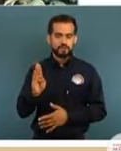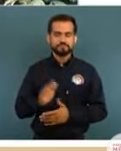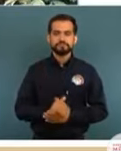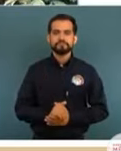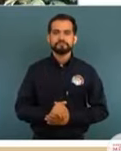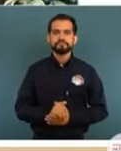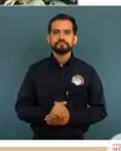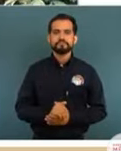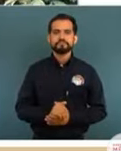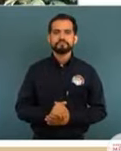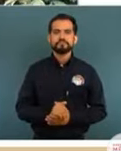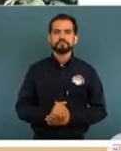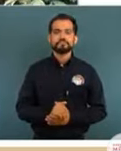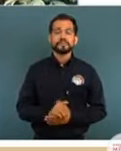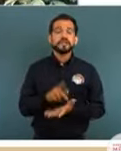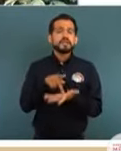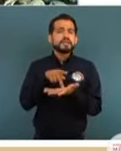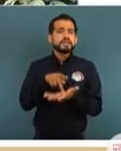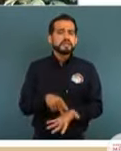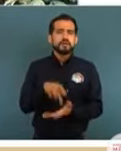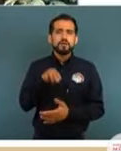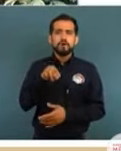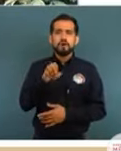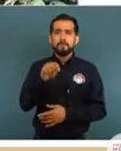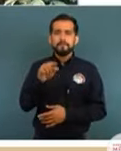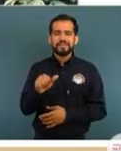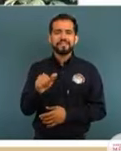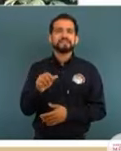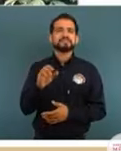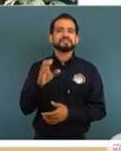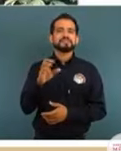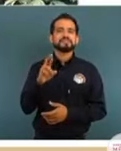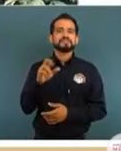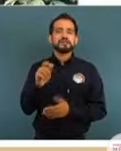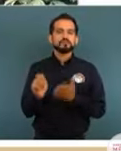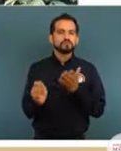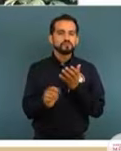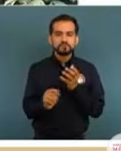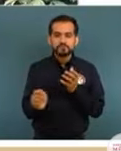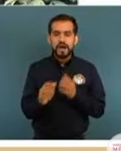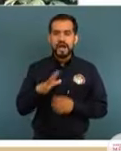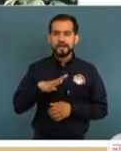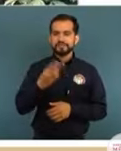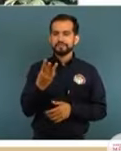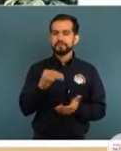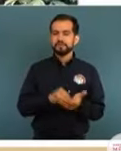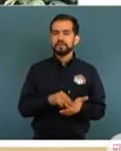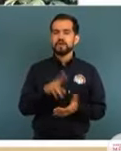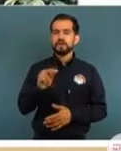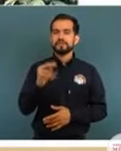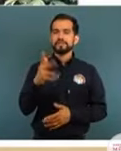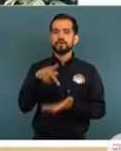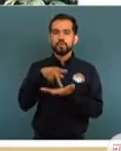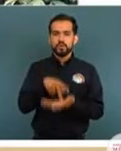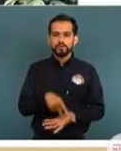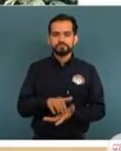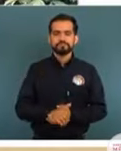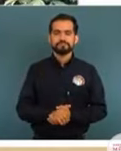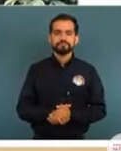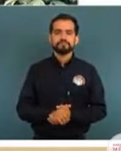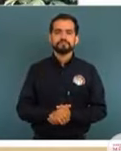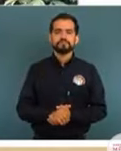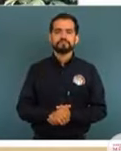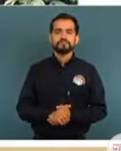En kilogramos de metanfetamina cristal, llevamos 3.085 kilogramos